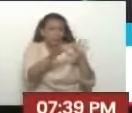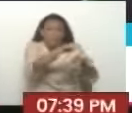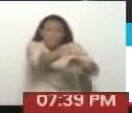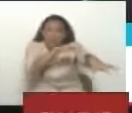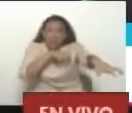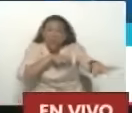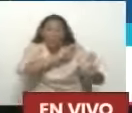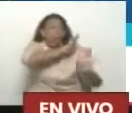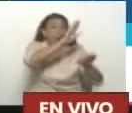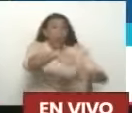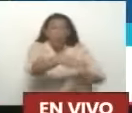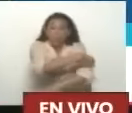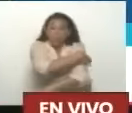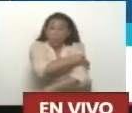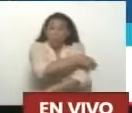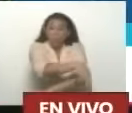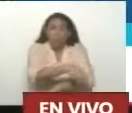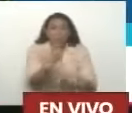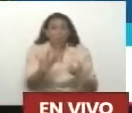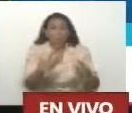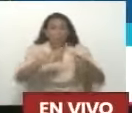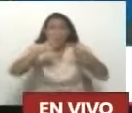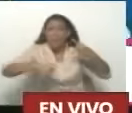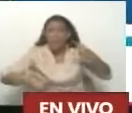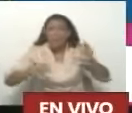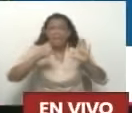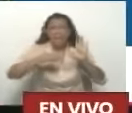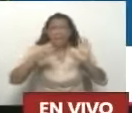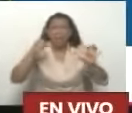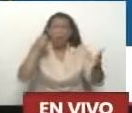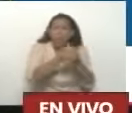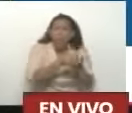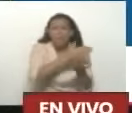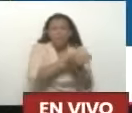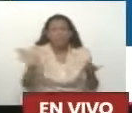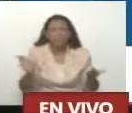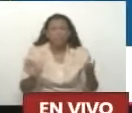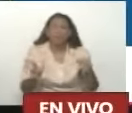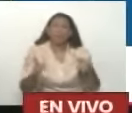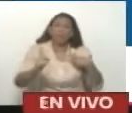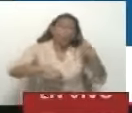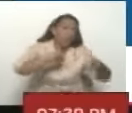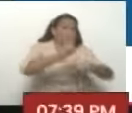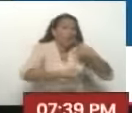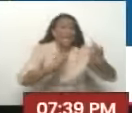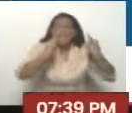Luego hizo todo Lo que hizo La guerra eléctrica Contra el pueblo Intentos de golpes De estado Intentos de magnicidio